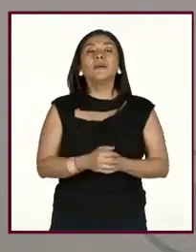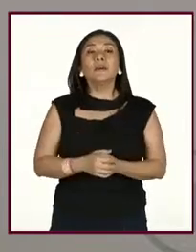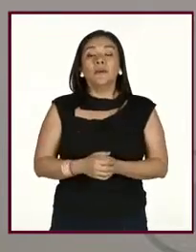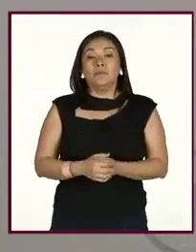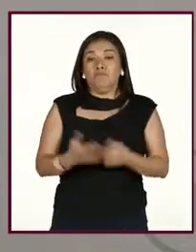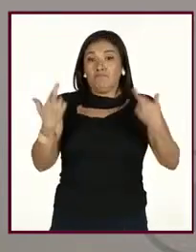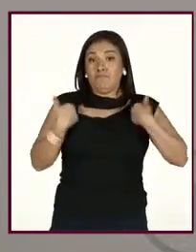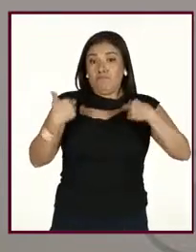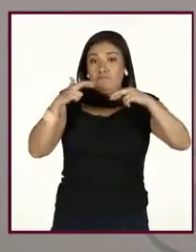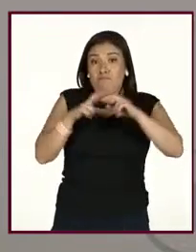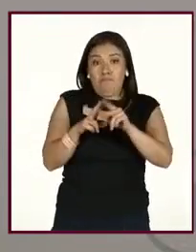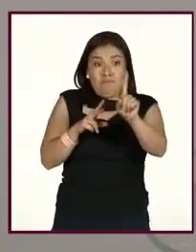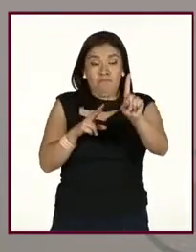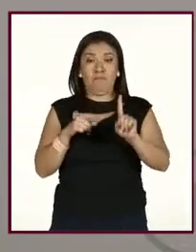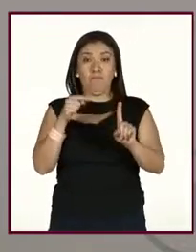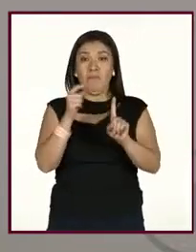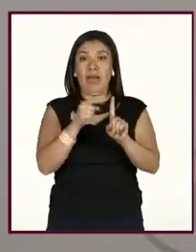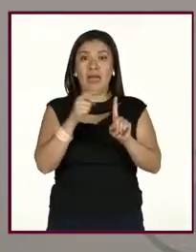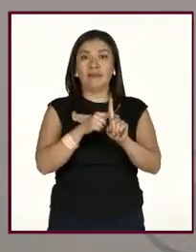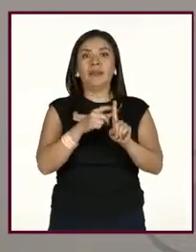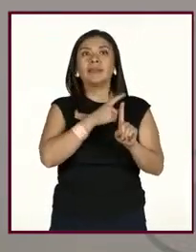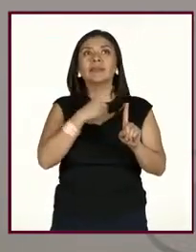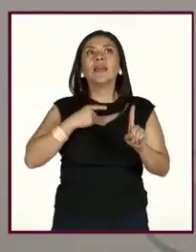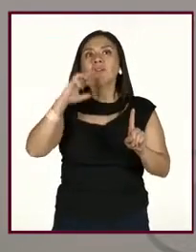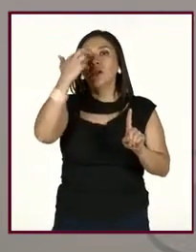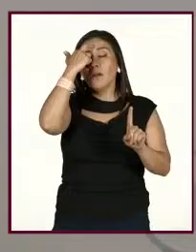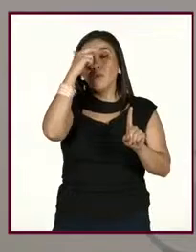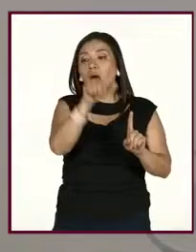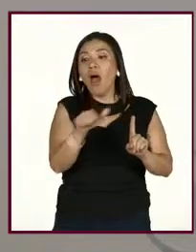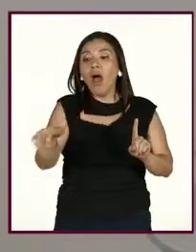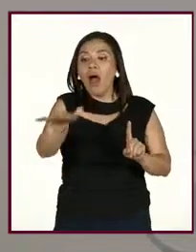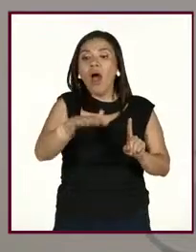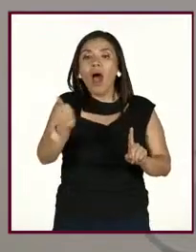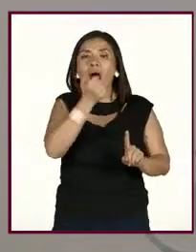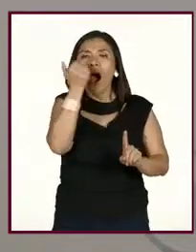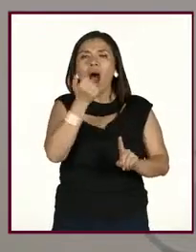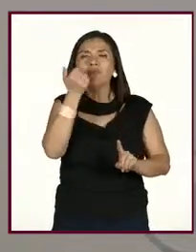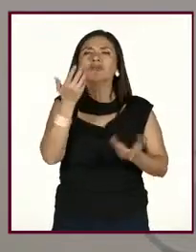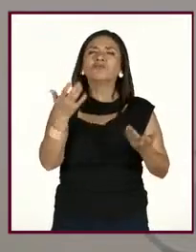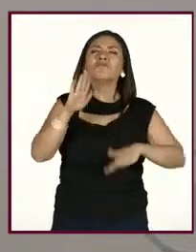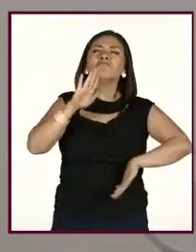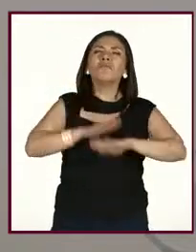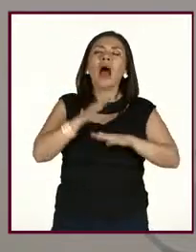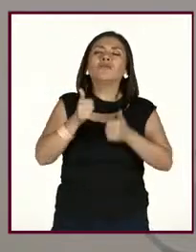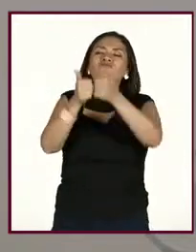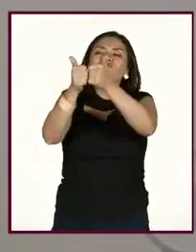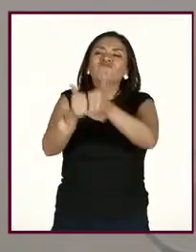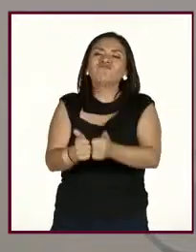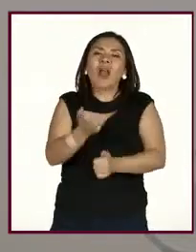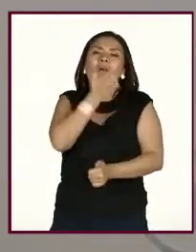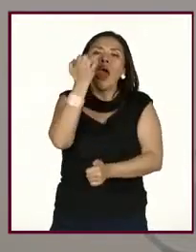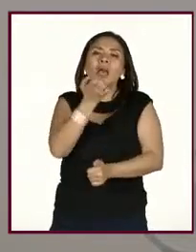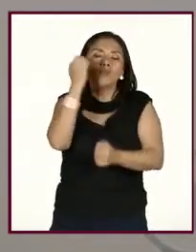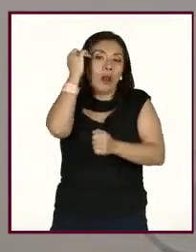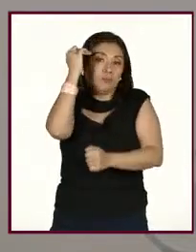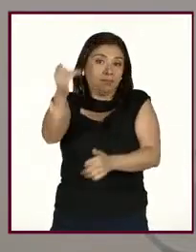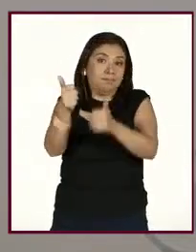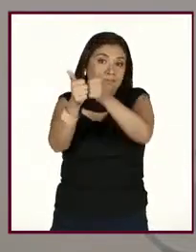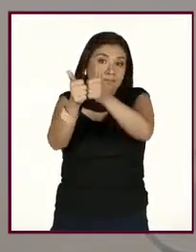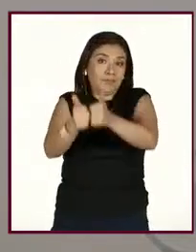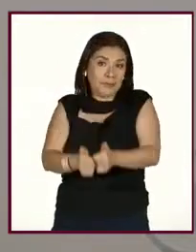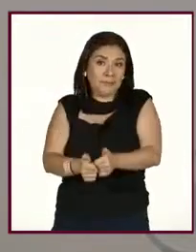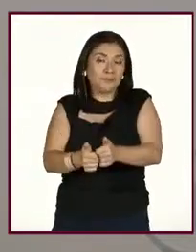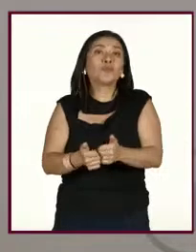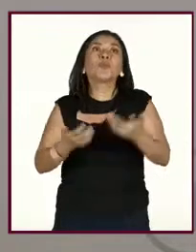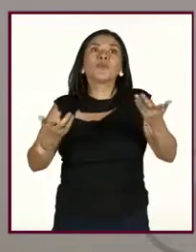profesor, recordemos que los alumnos, pues, pasan gran parte del día también en la escuela. Entonces,